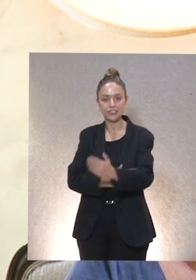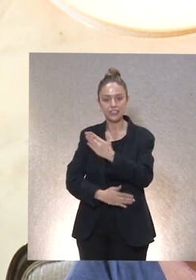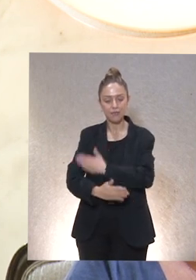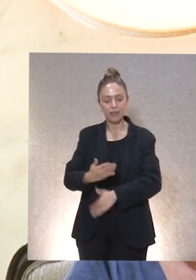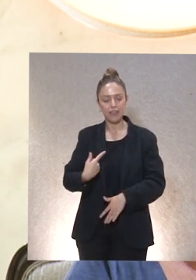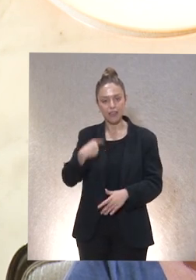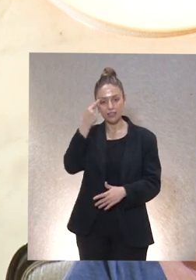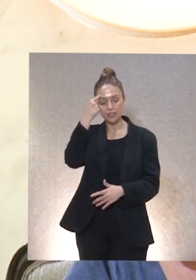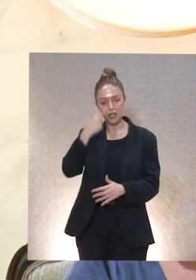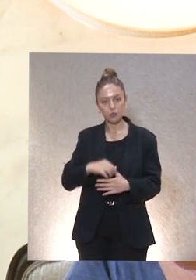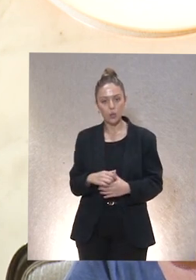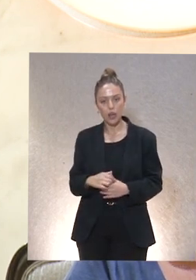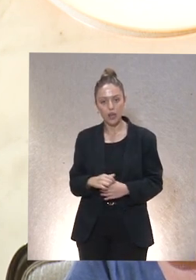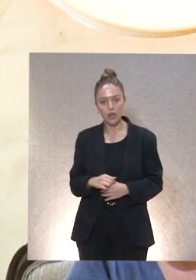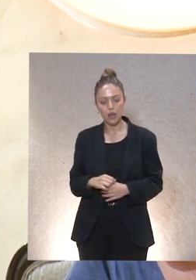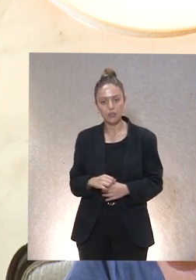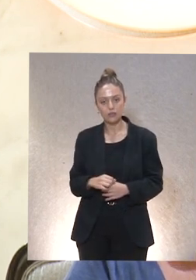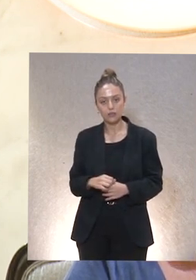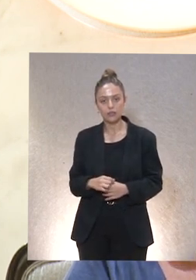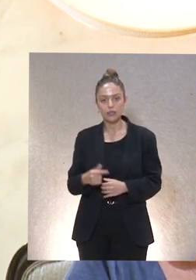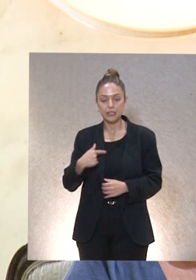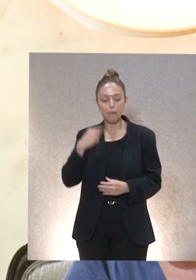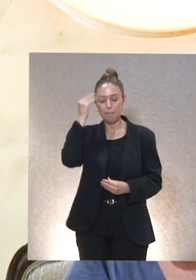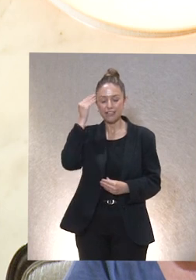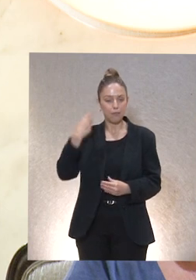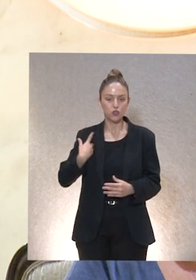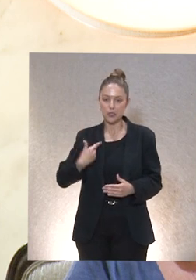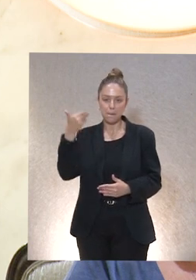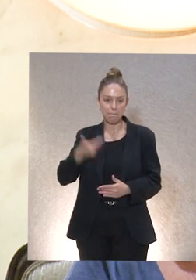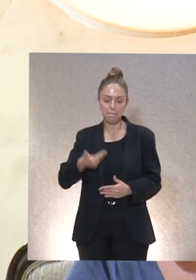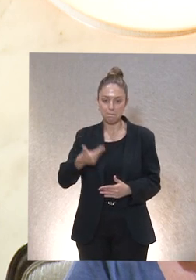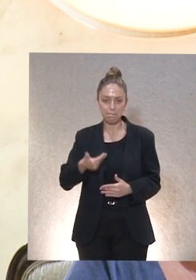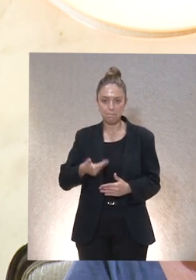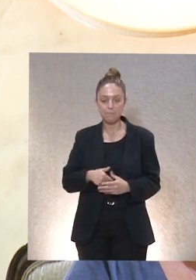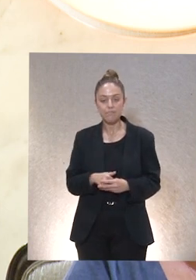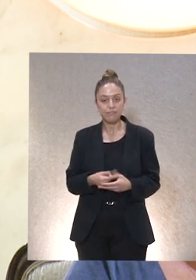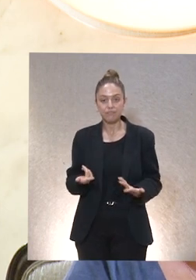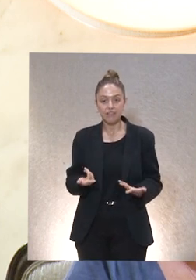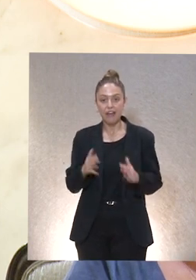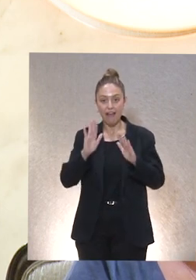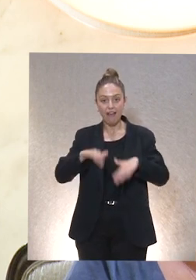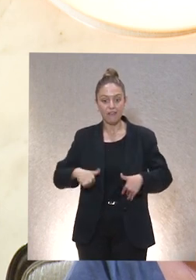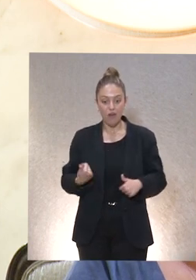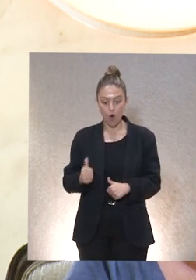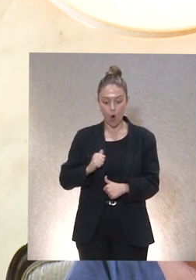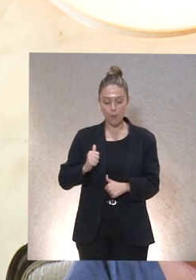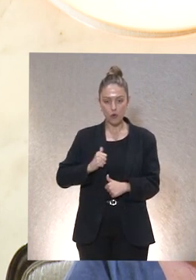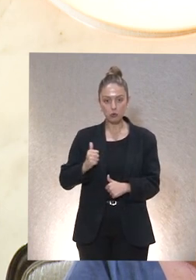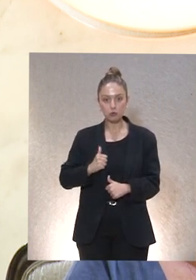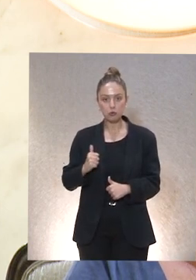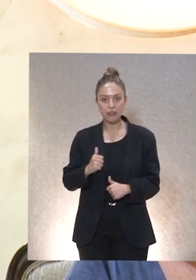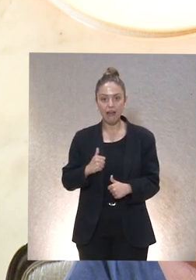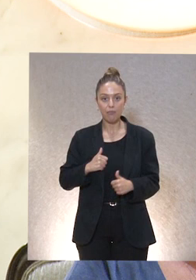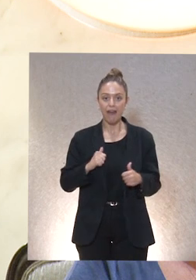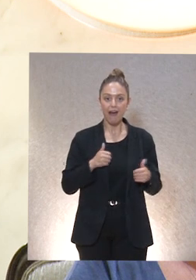intelectual y esto nos parece fundamental es en definitiva una oportunidad para derribar las